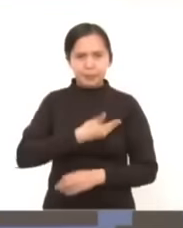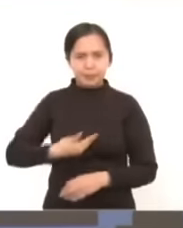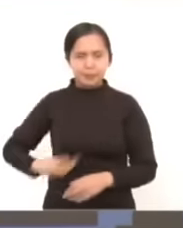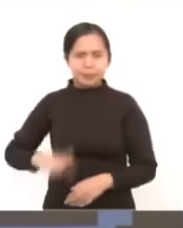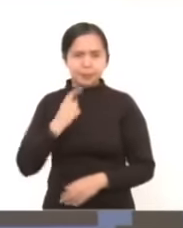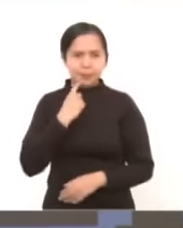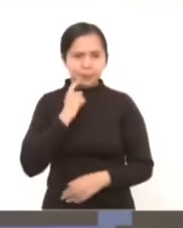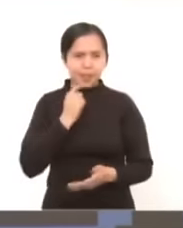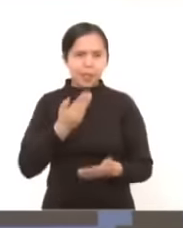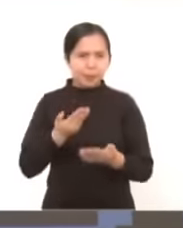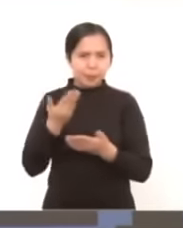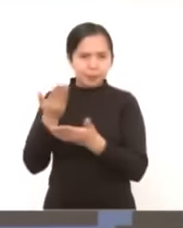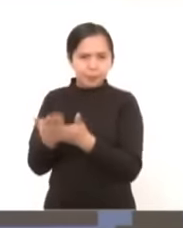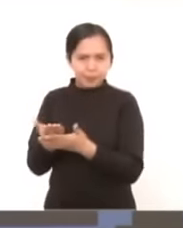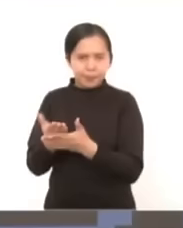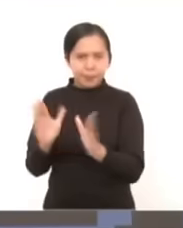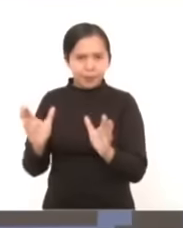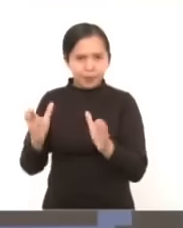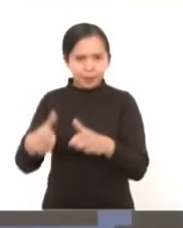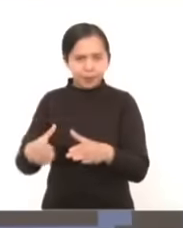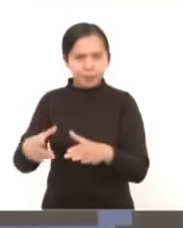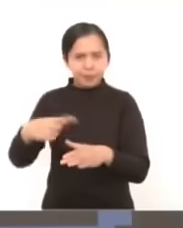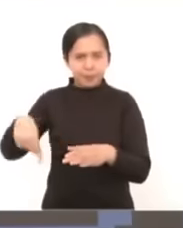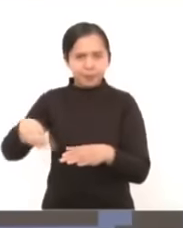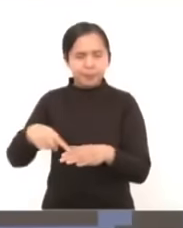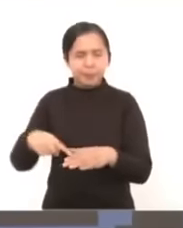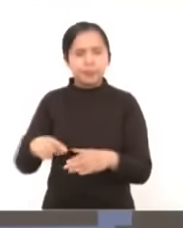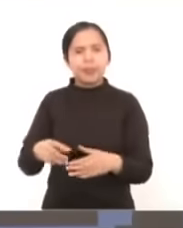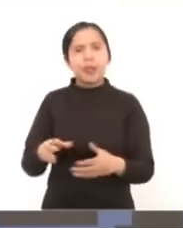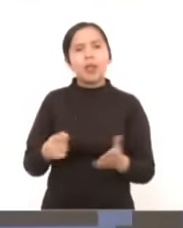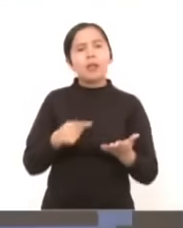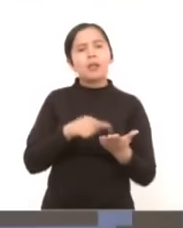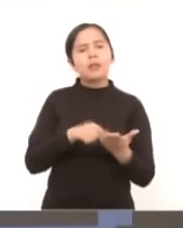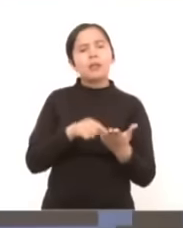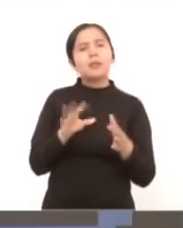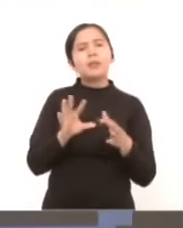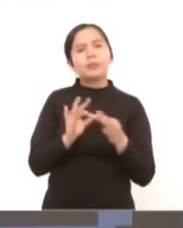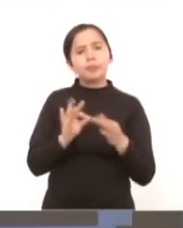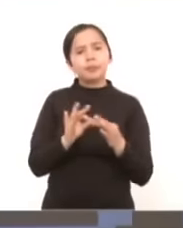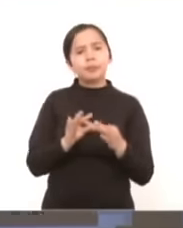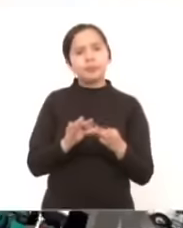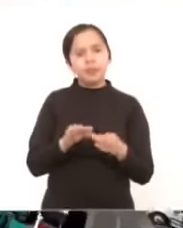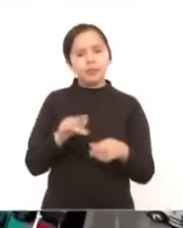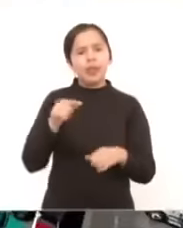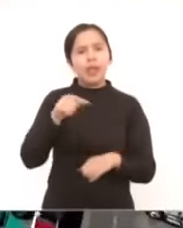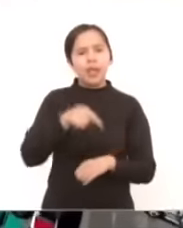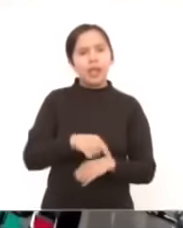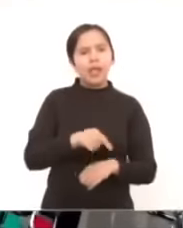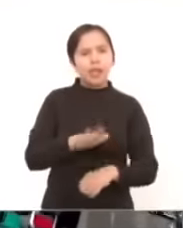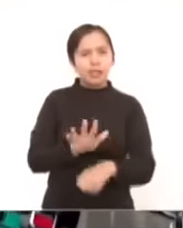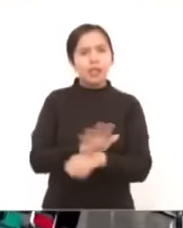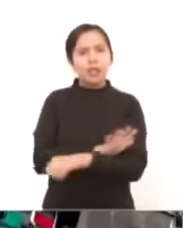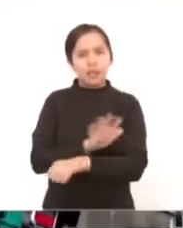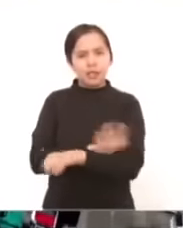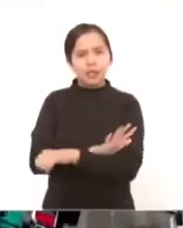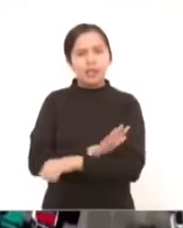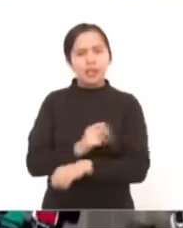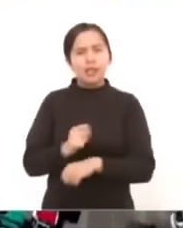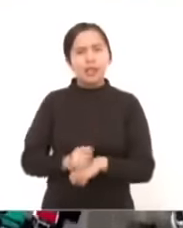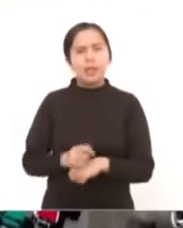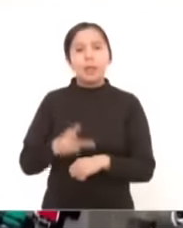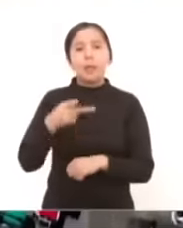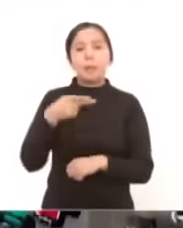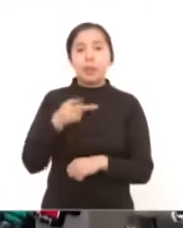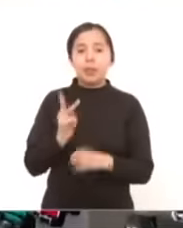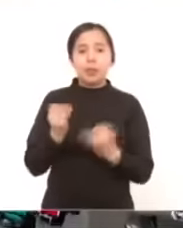Obrador al Congreso se proponen estas cosas la soberanía energética pero también la